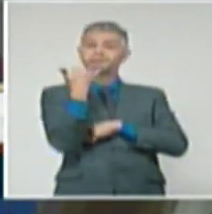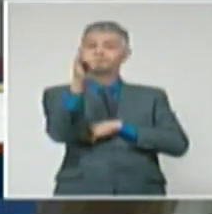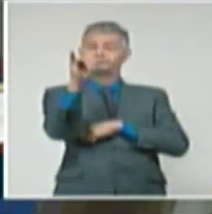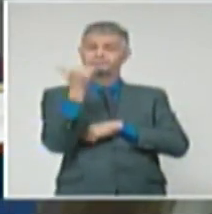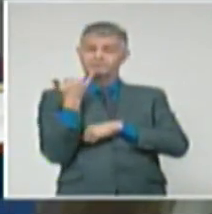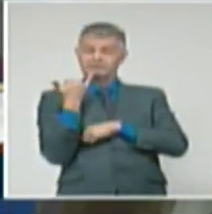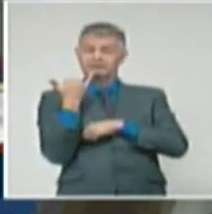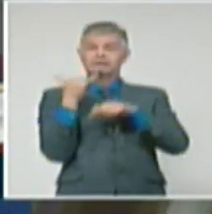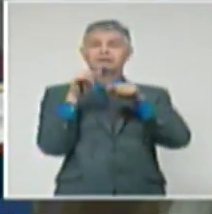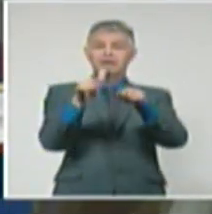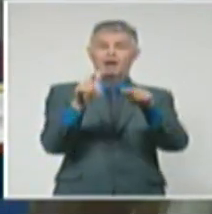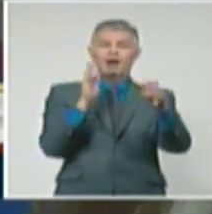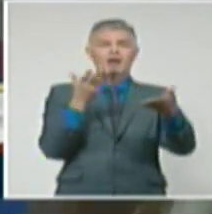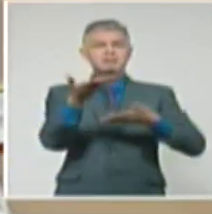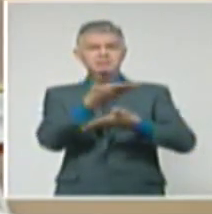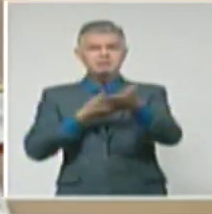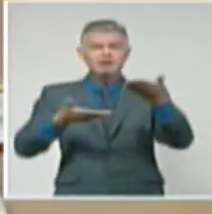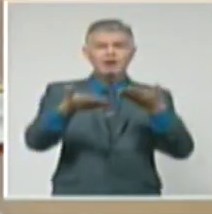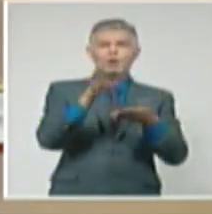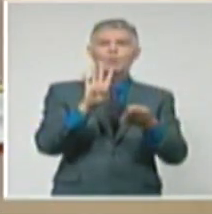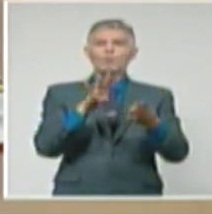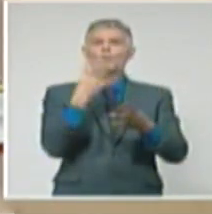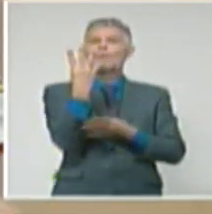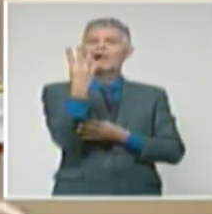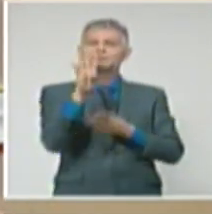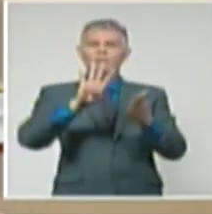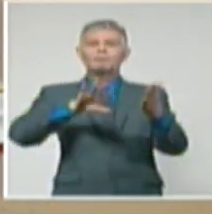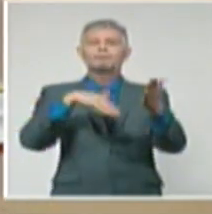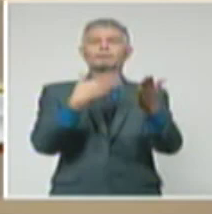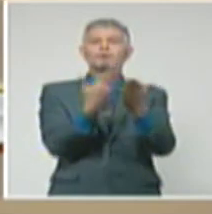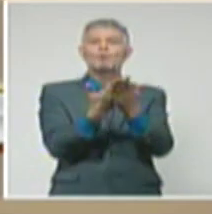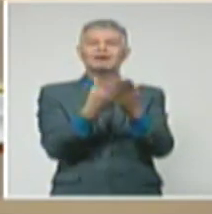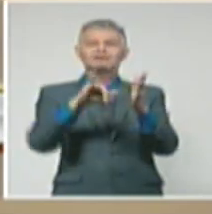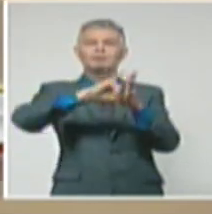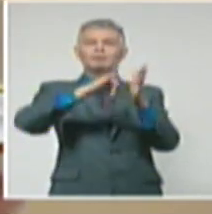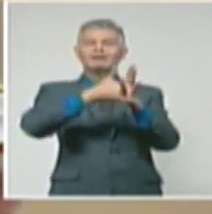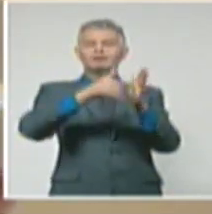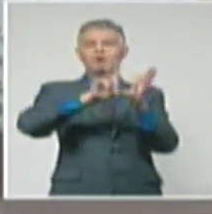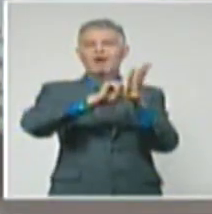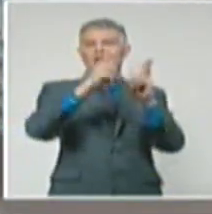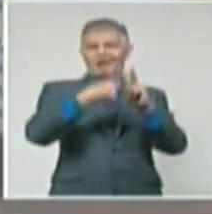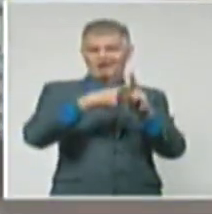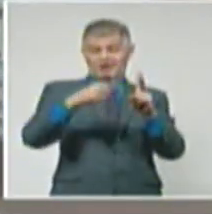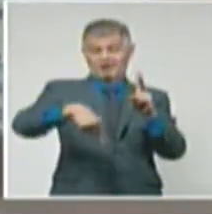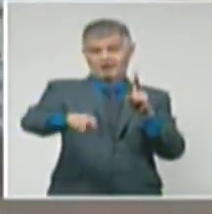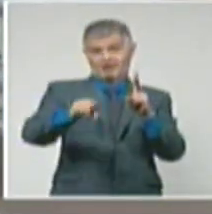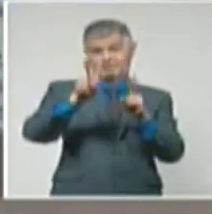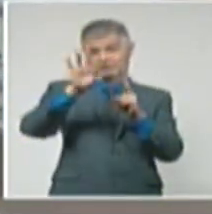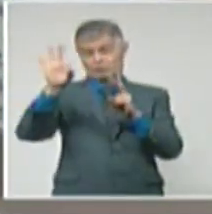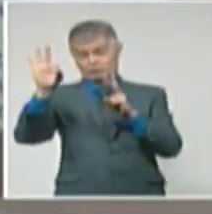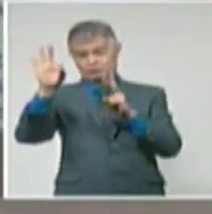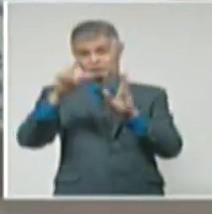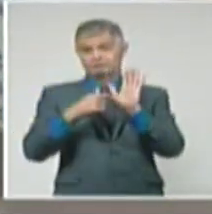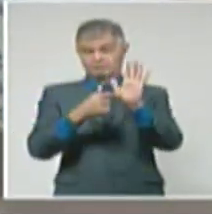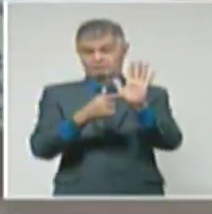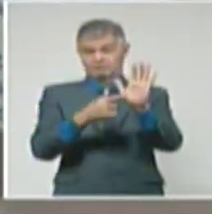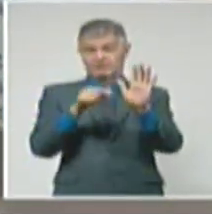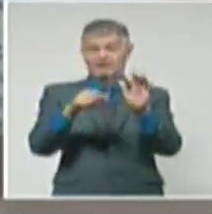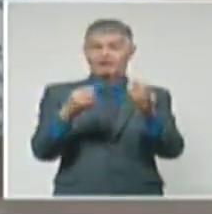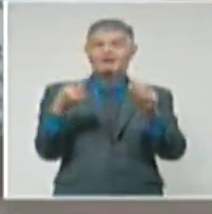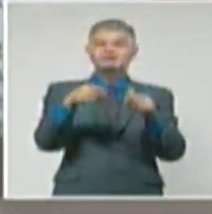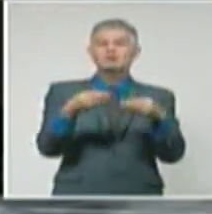realizados acerca de los cuatro proyectos de leyes que serán presentados para su aprobación en la sesión ordinaria y que fortalecerán la